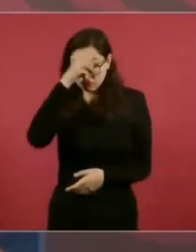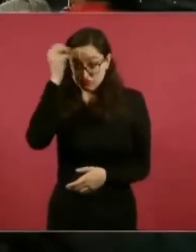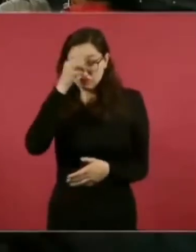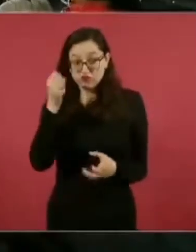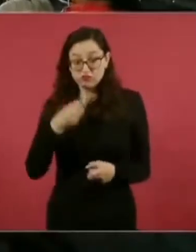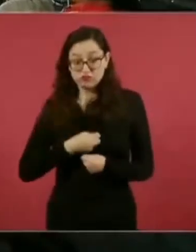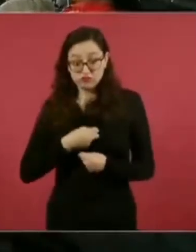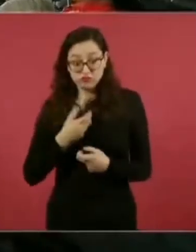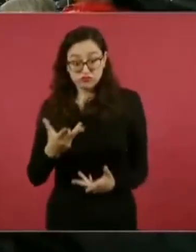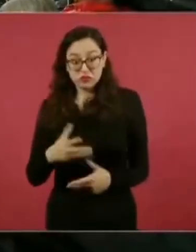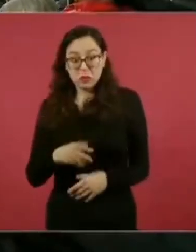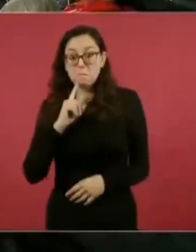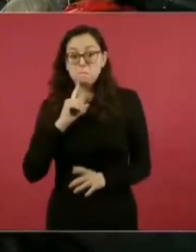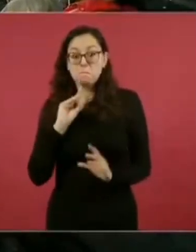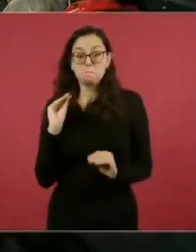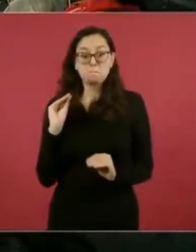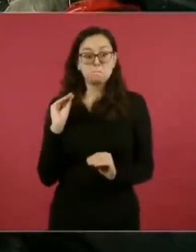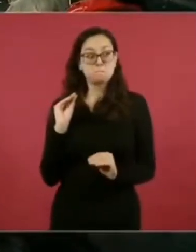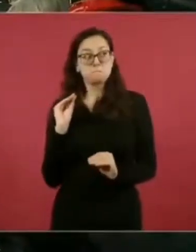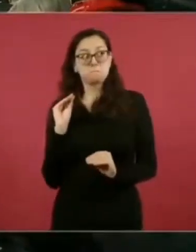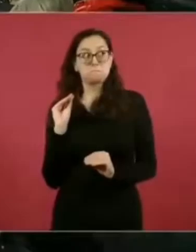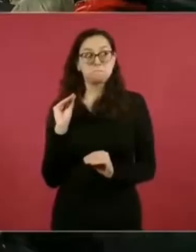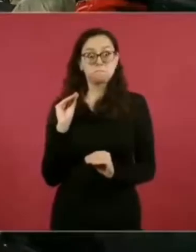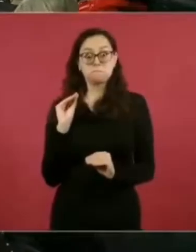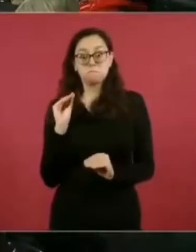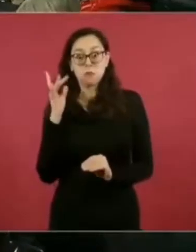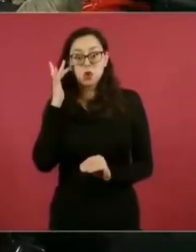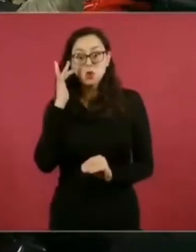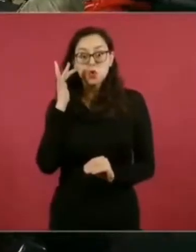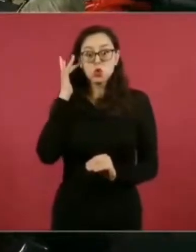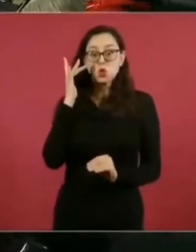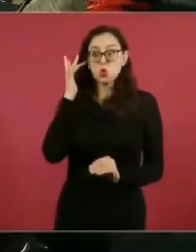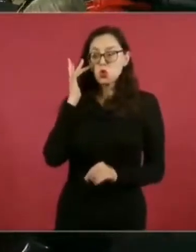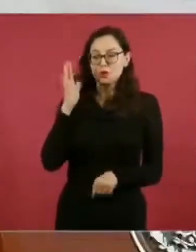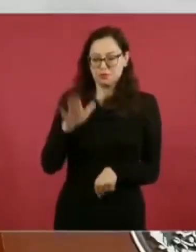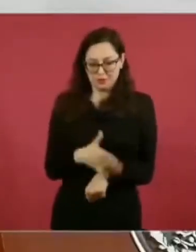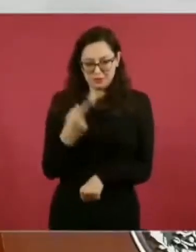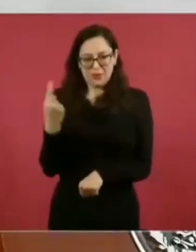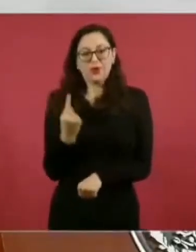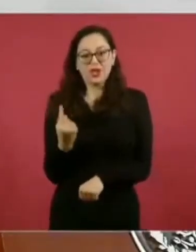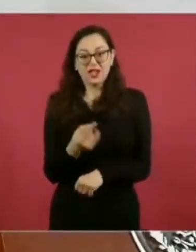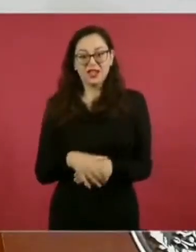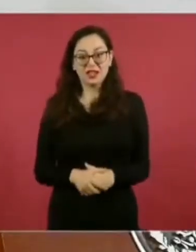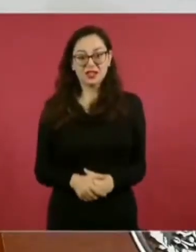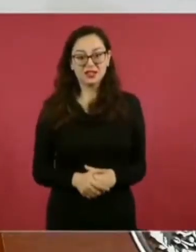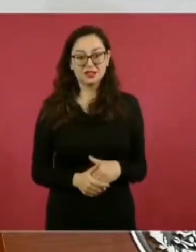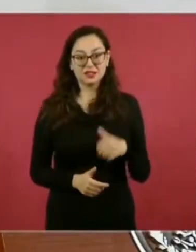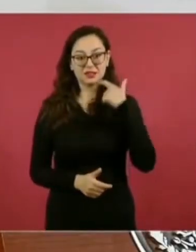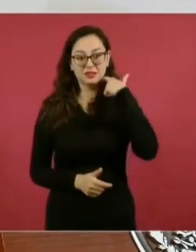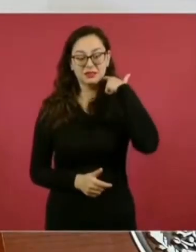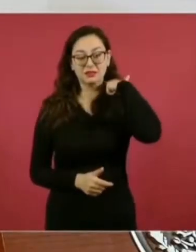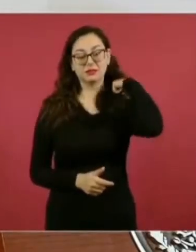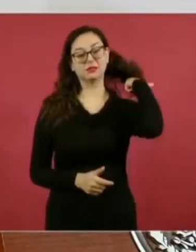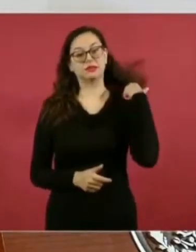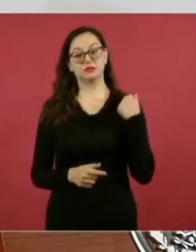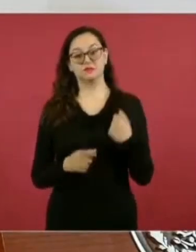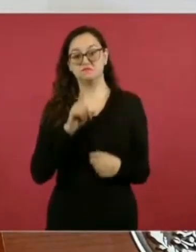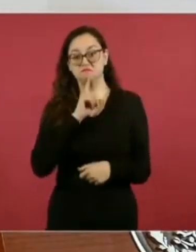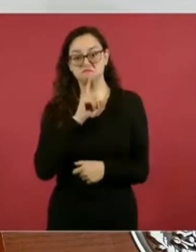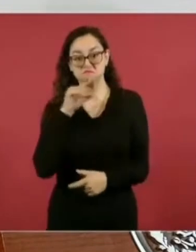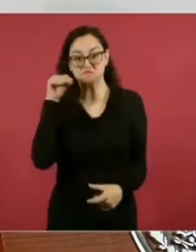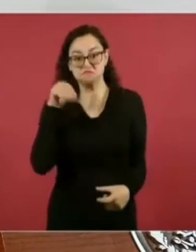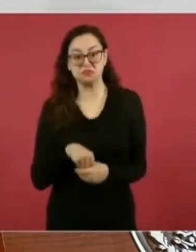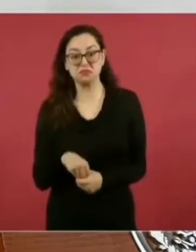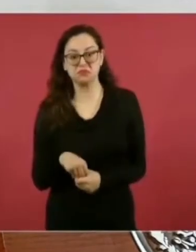se calla?, ¿por qué ese silencio cómplice